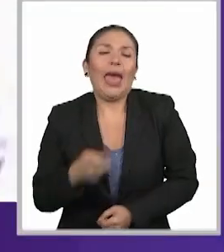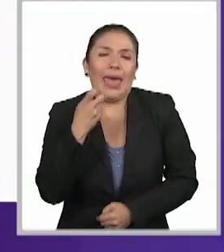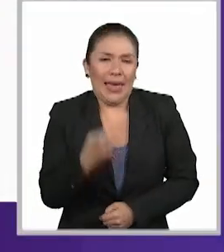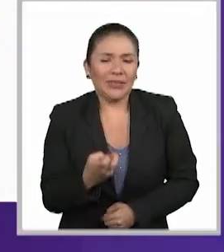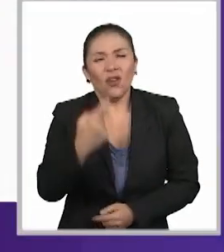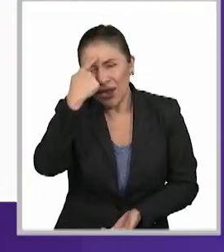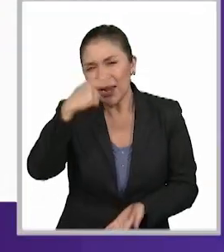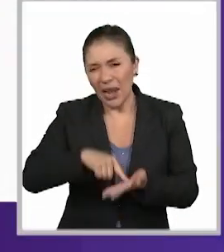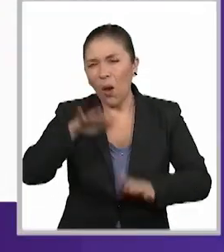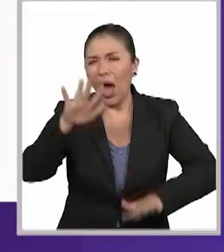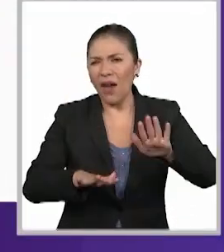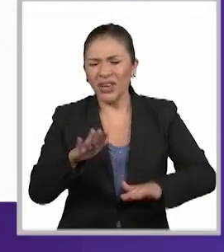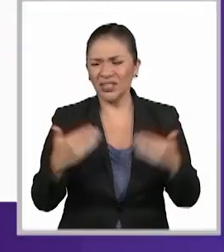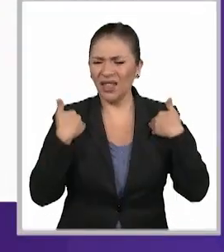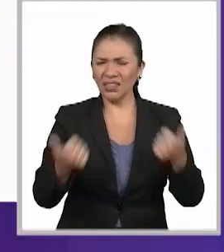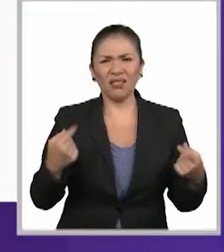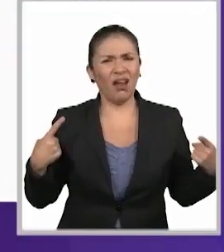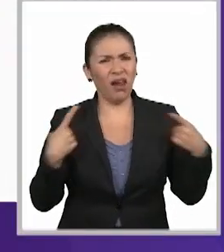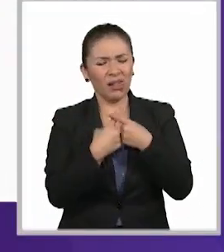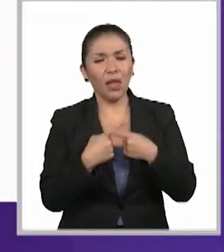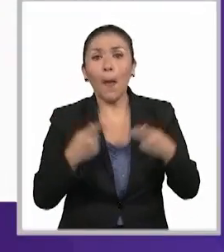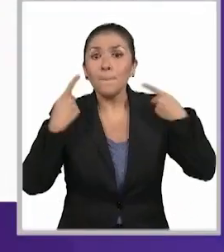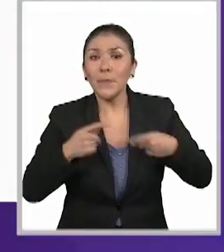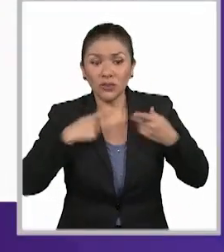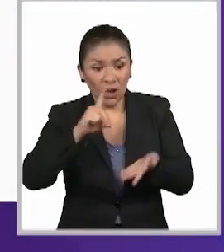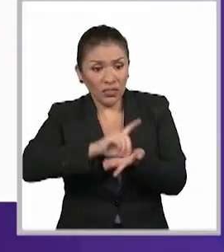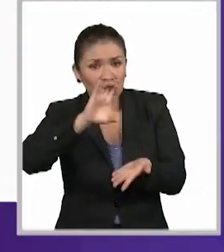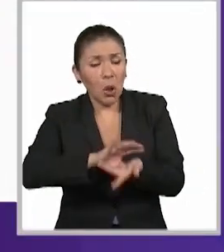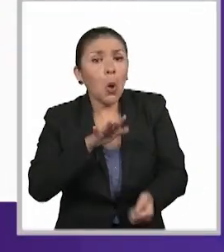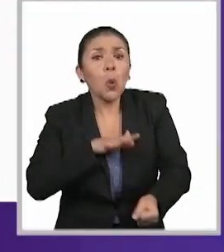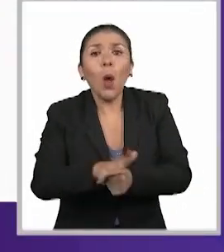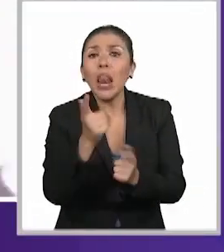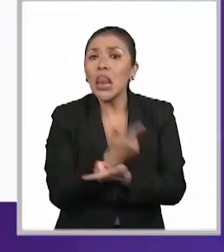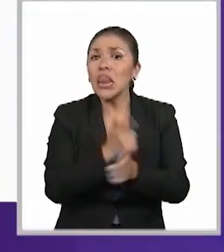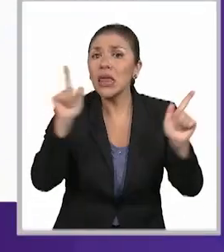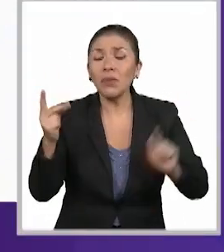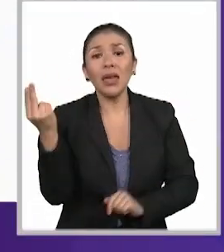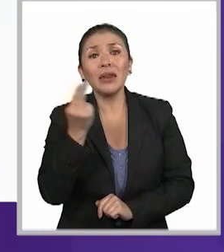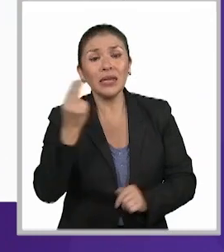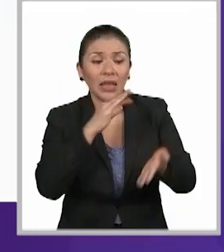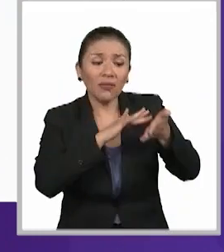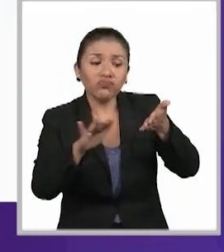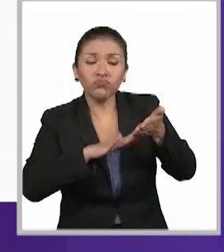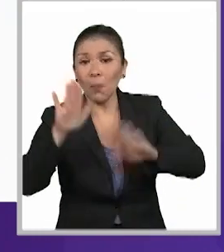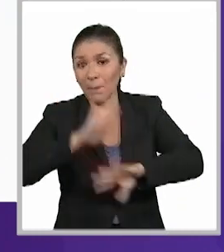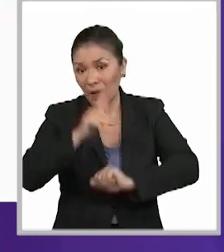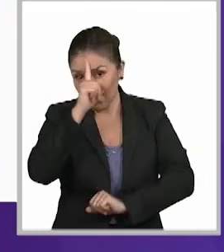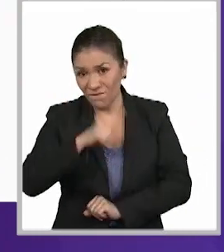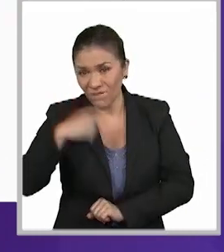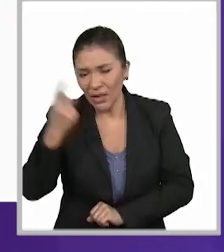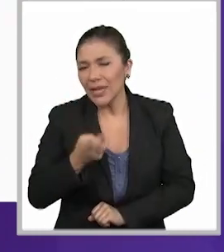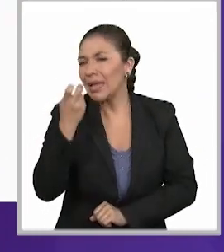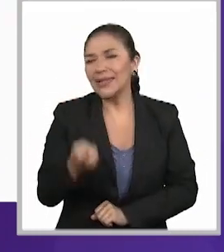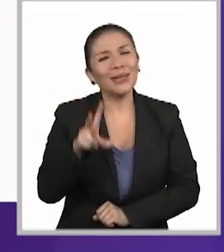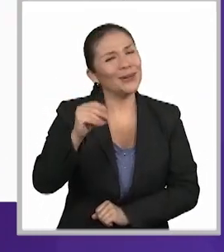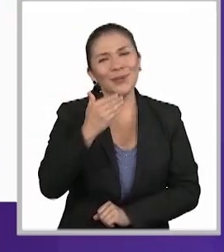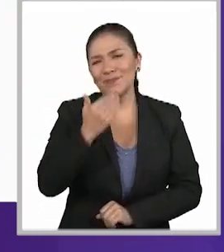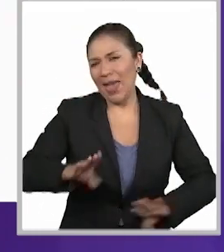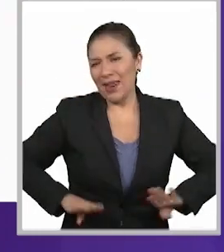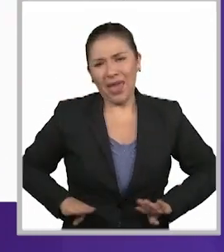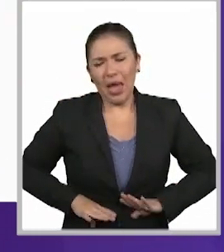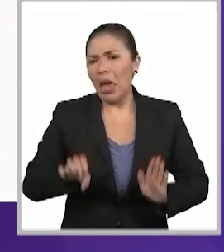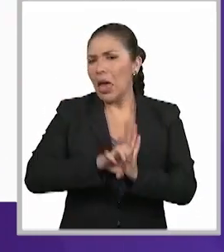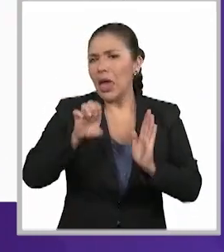Y, de hecho, creo que a veces se ha malentendido que cualquier persona con discapacidad necesita una sentencia en lectura fácil, lo cual es